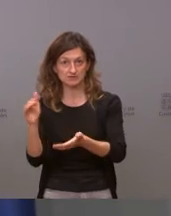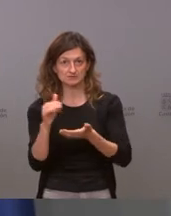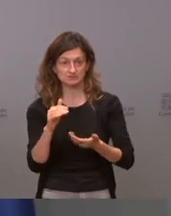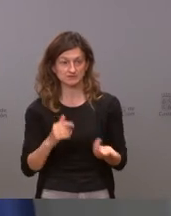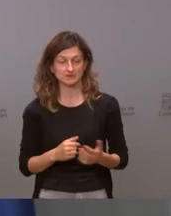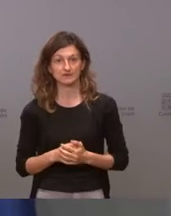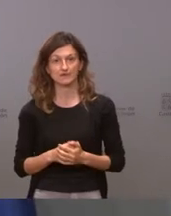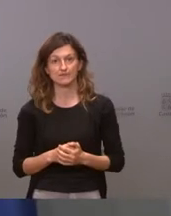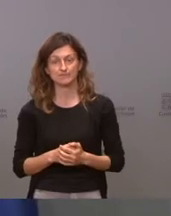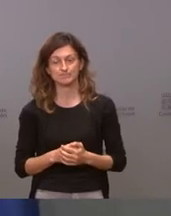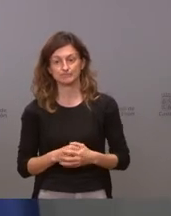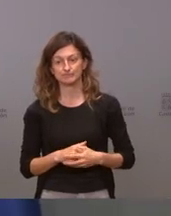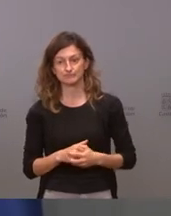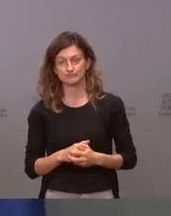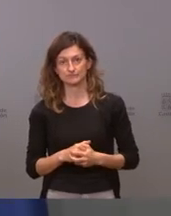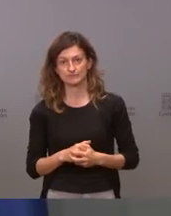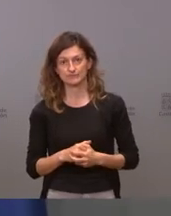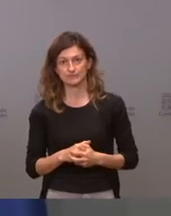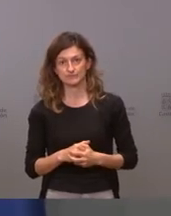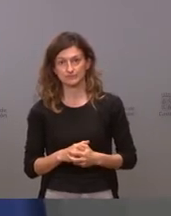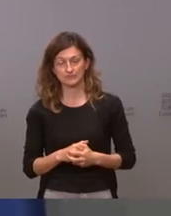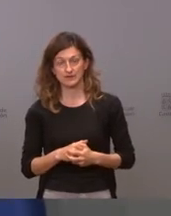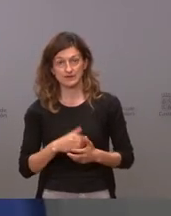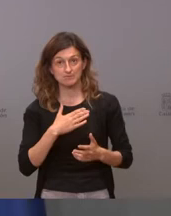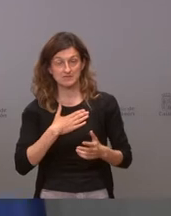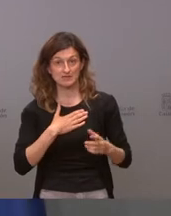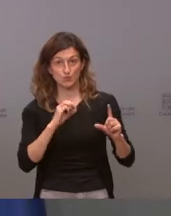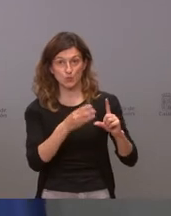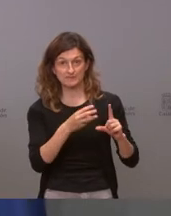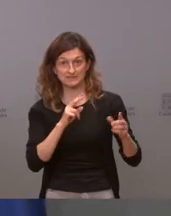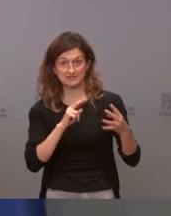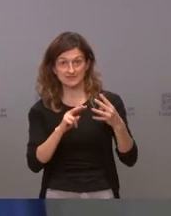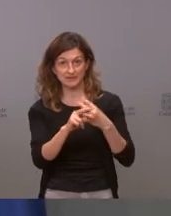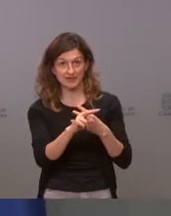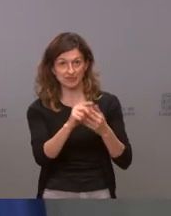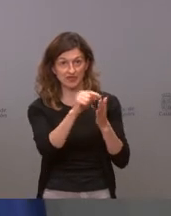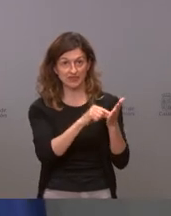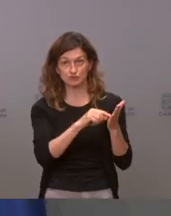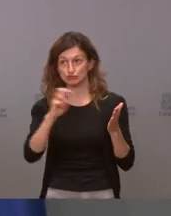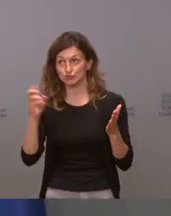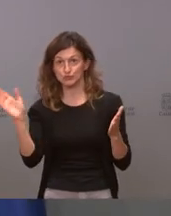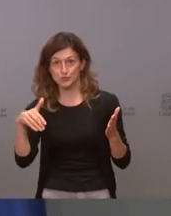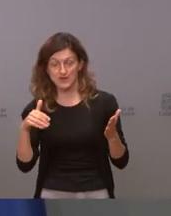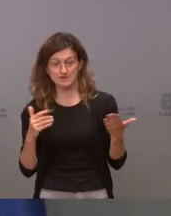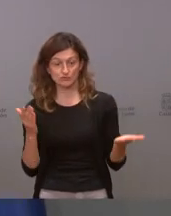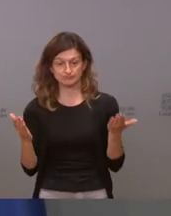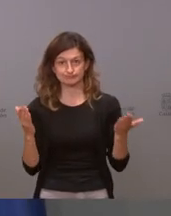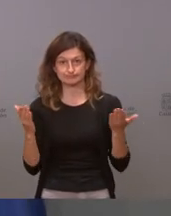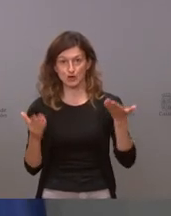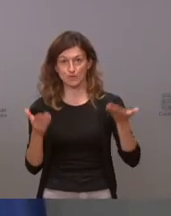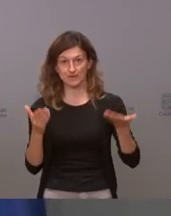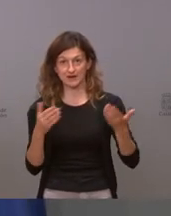19 autonomías tuvieran nuestra página de transparencia nosotros podríamos comprobar lo que ha ido pasando con las dosis